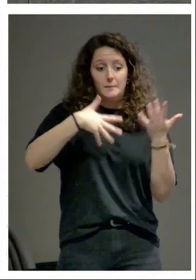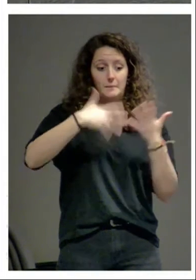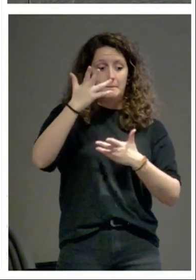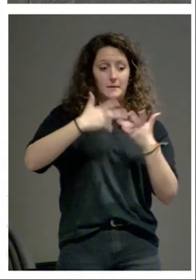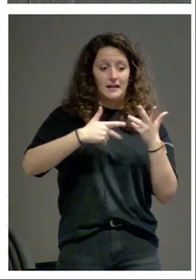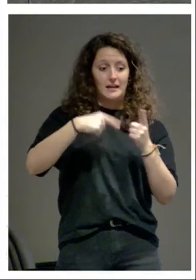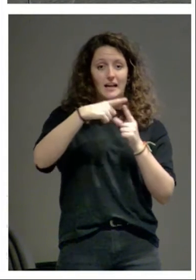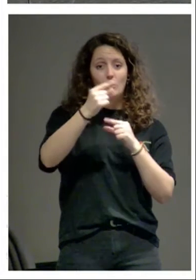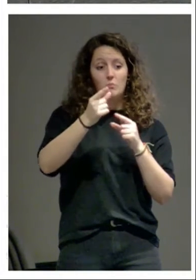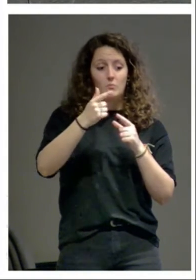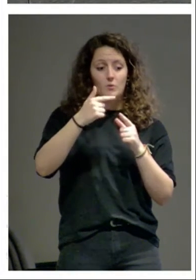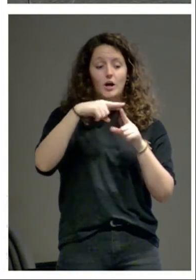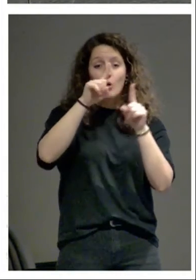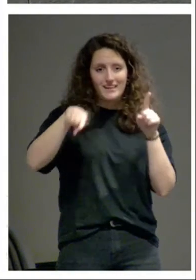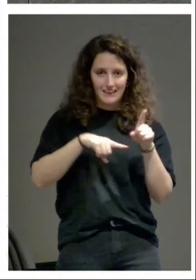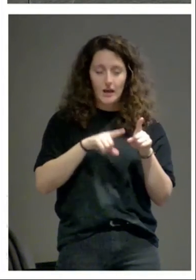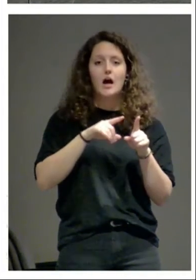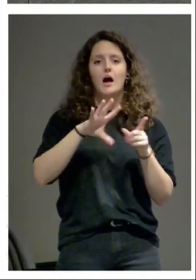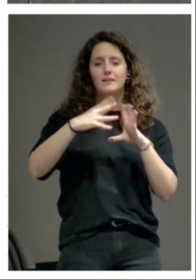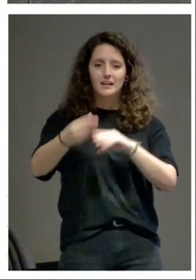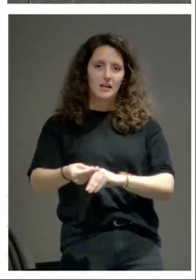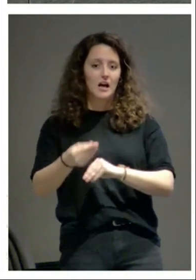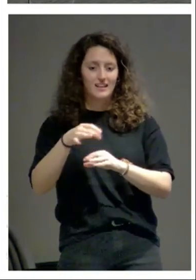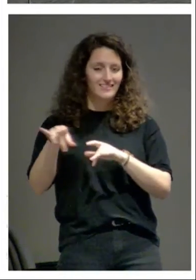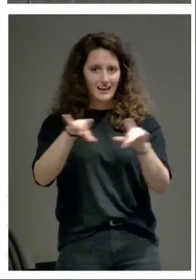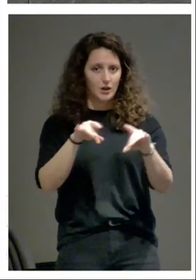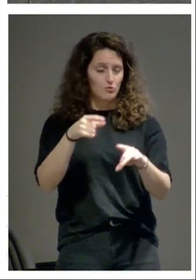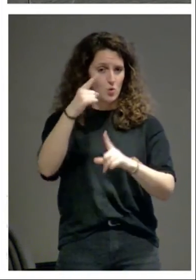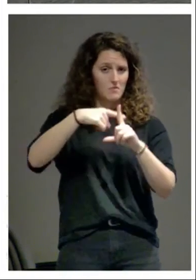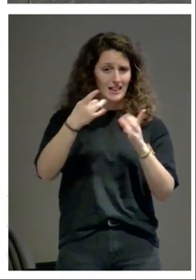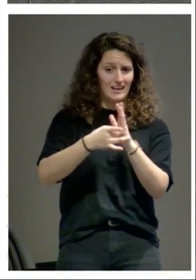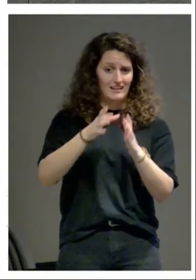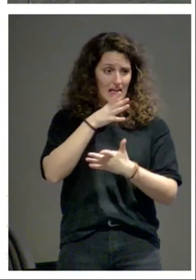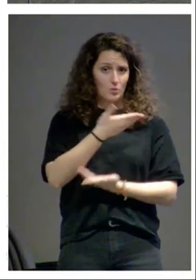con un nivel de calidad como el que tenemos aquí?